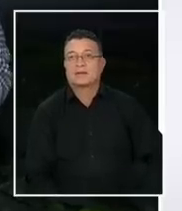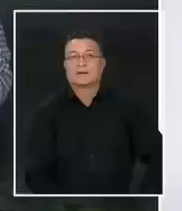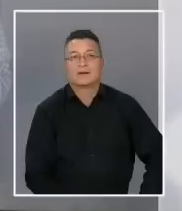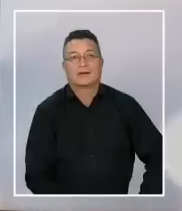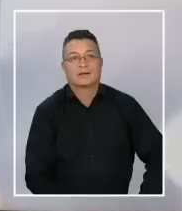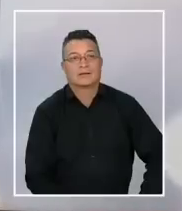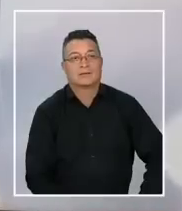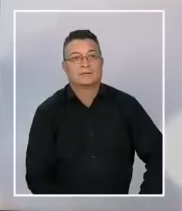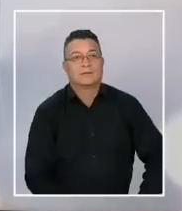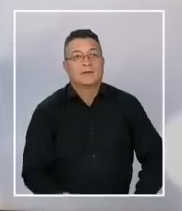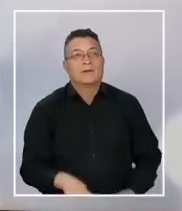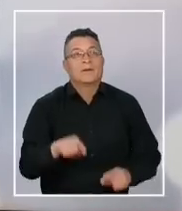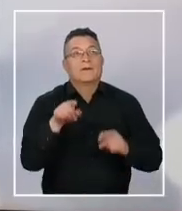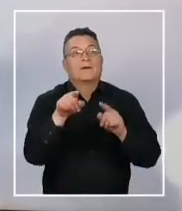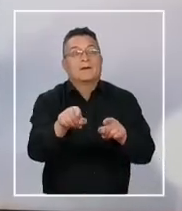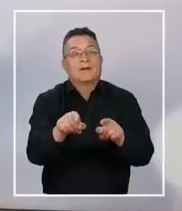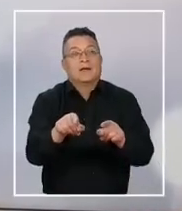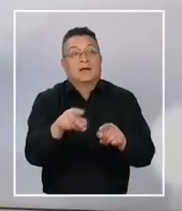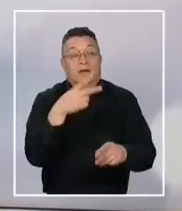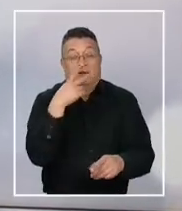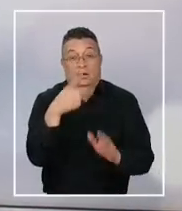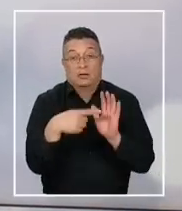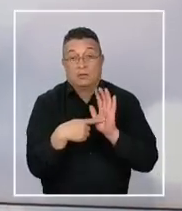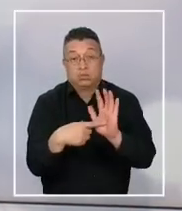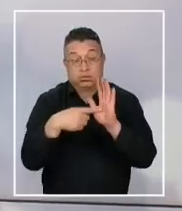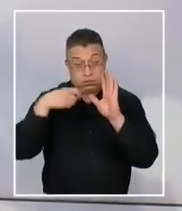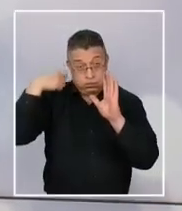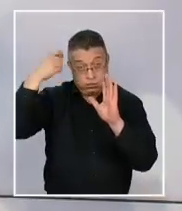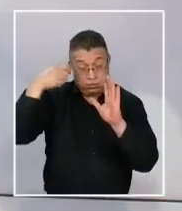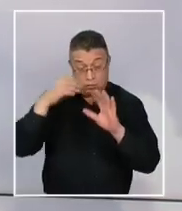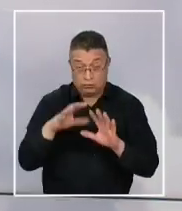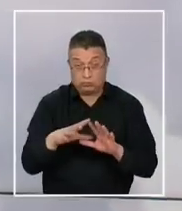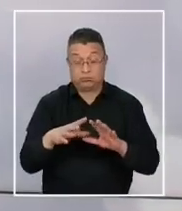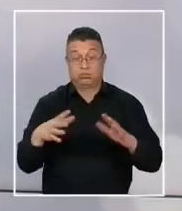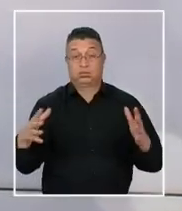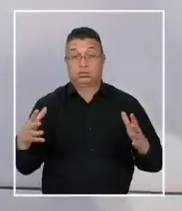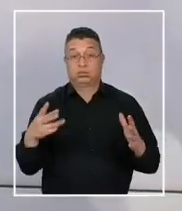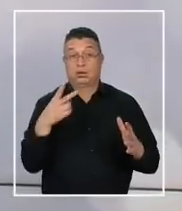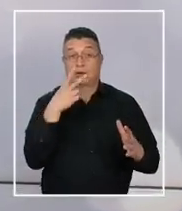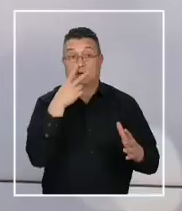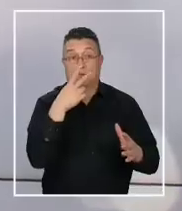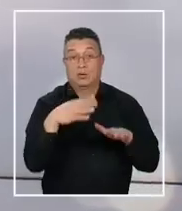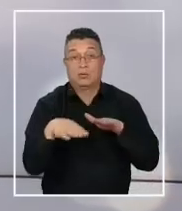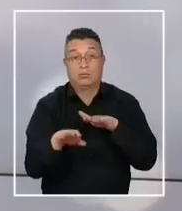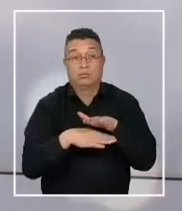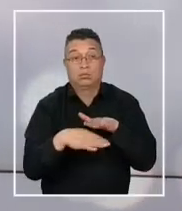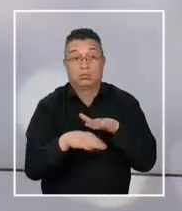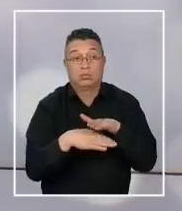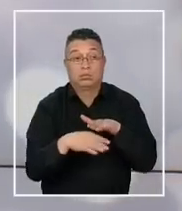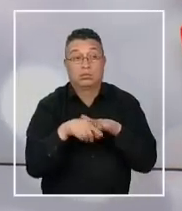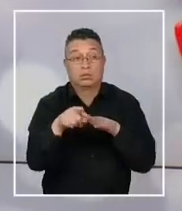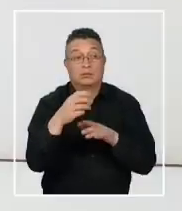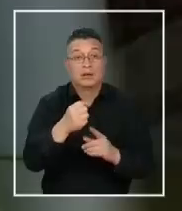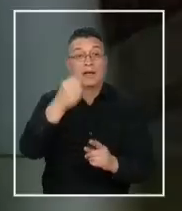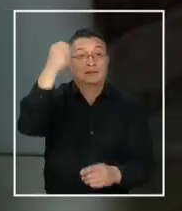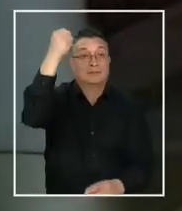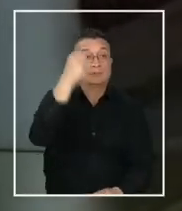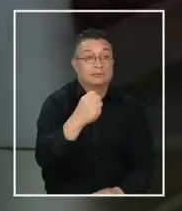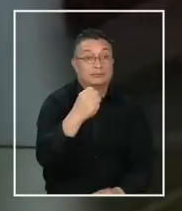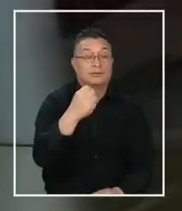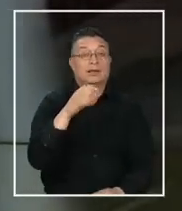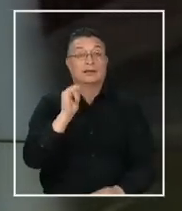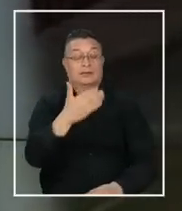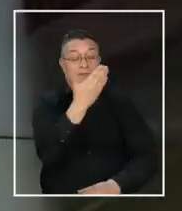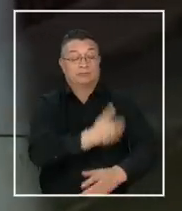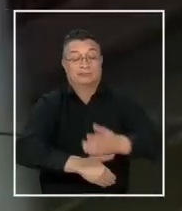Bien, y cambiamos de tema para mostrarles un registro que es inédito y que muestra el trayecto de los implicados en el asesinato y